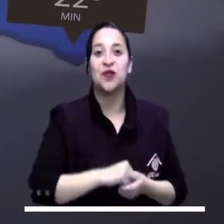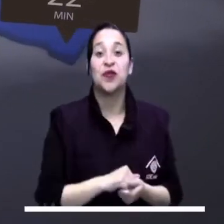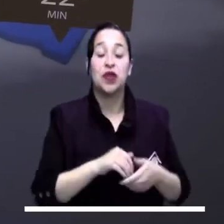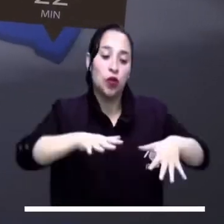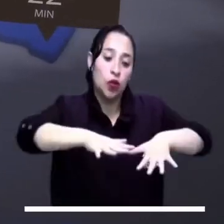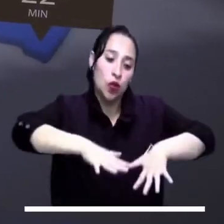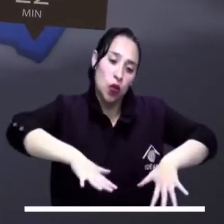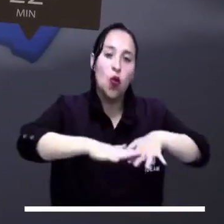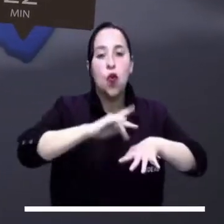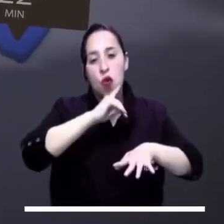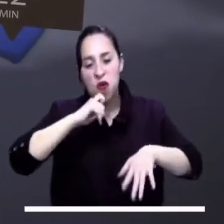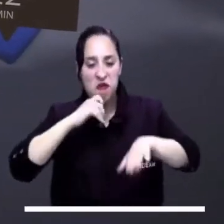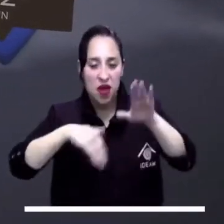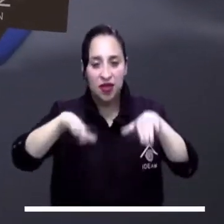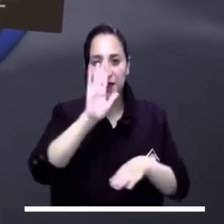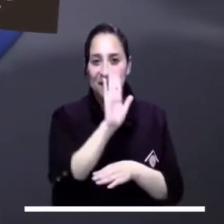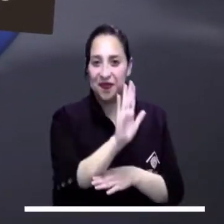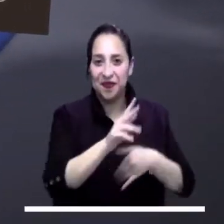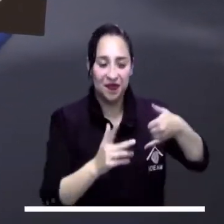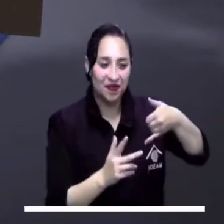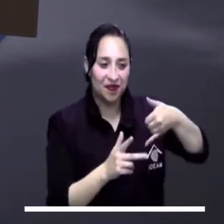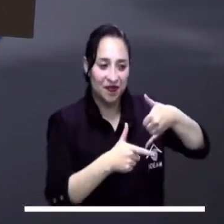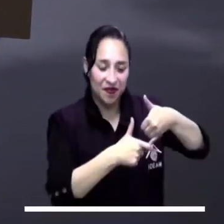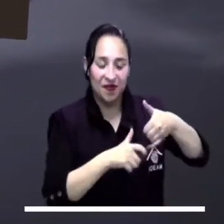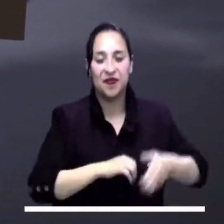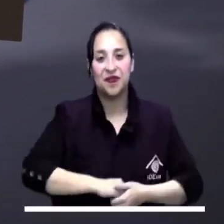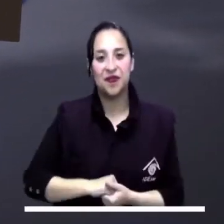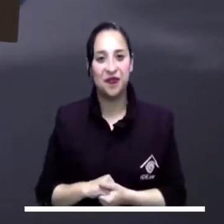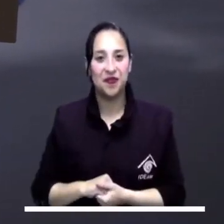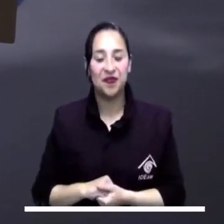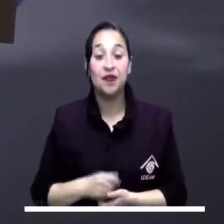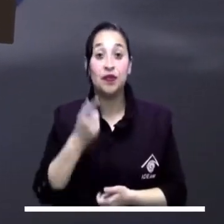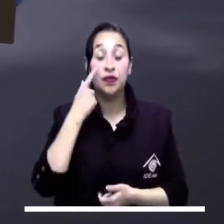Baupés y Guaviare. El resto del área espera tiempo seco.